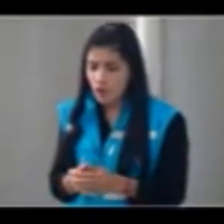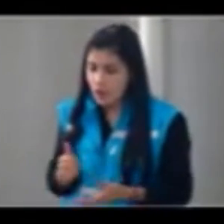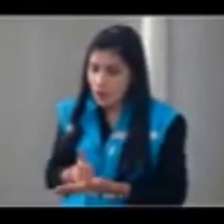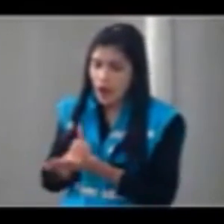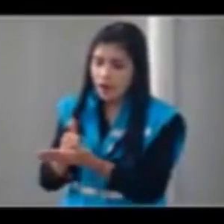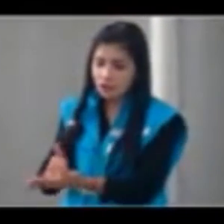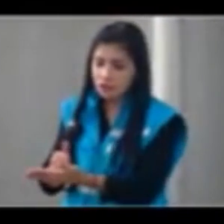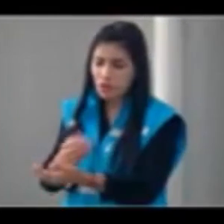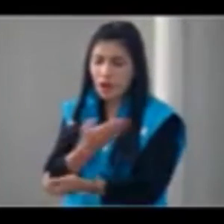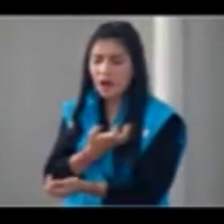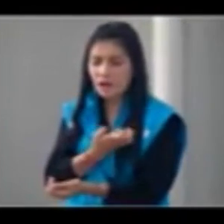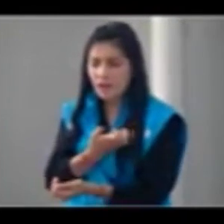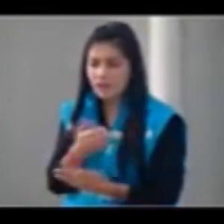que sí